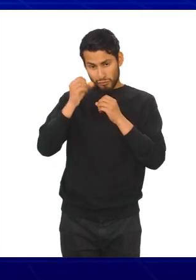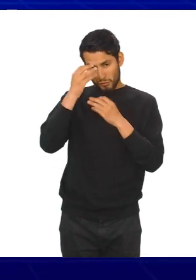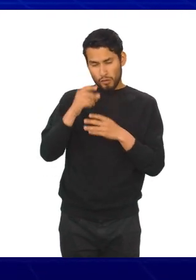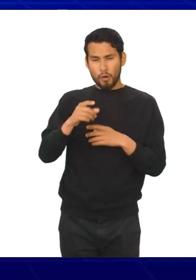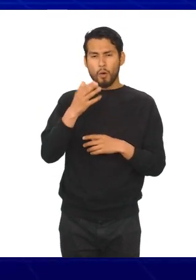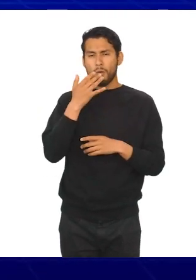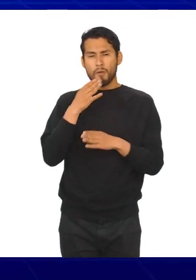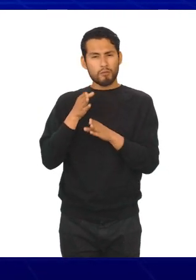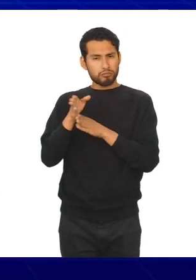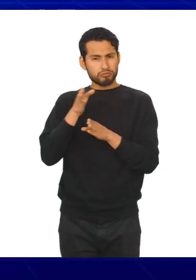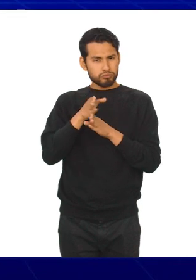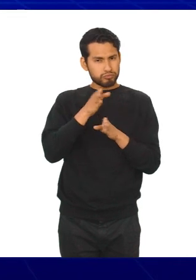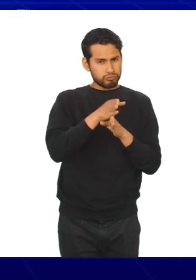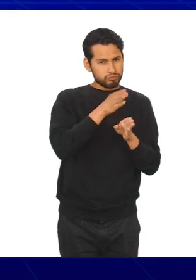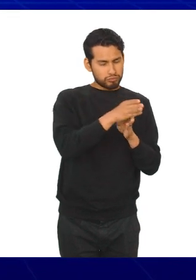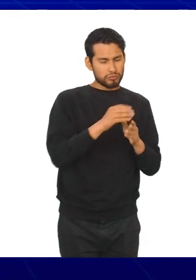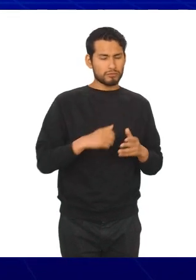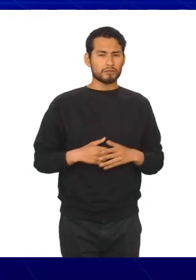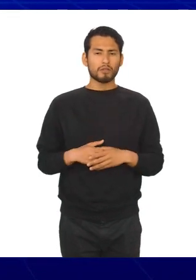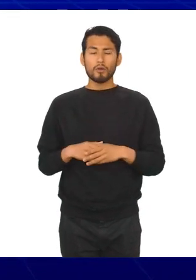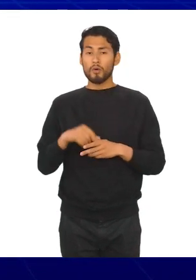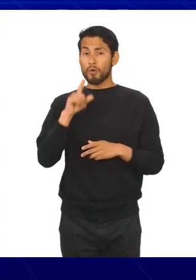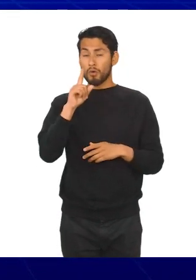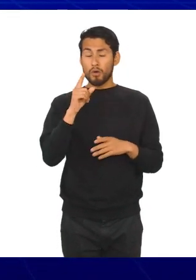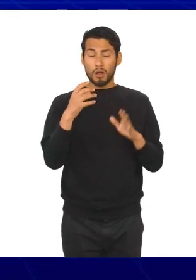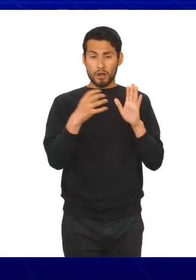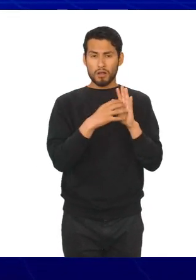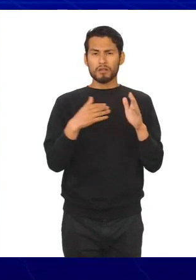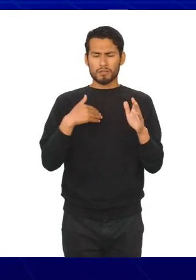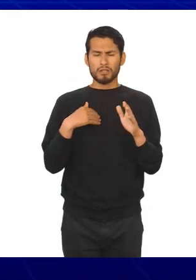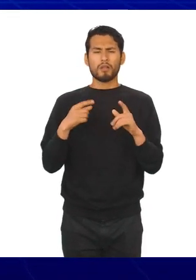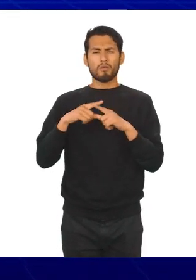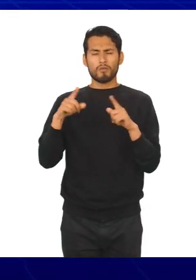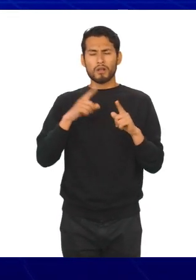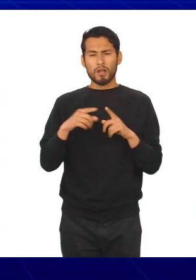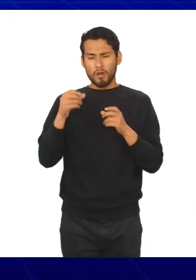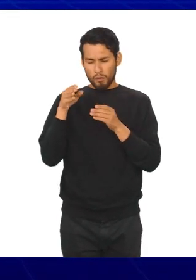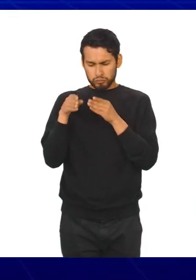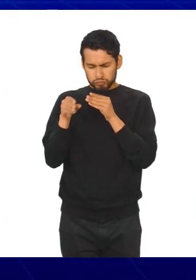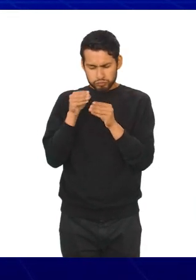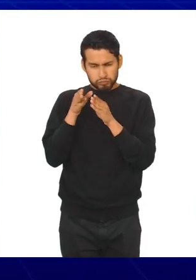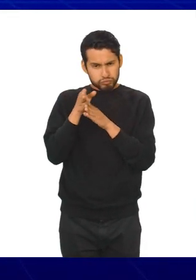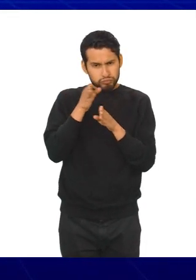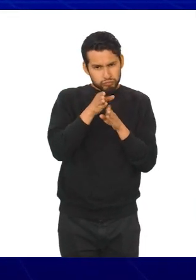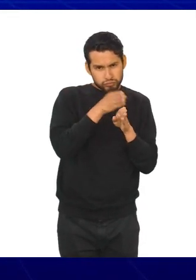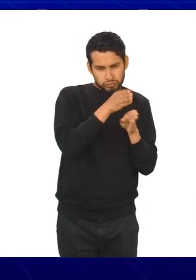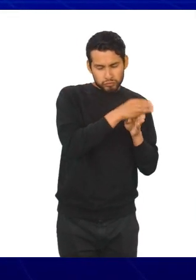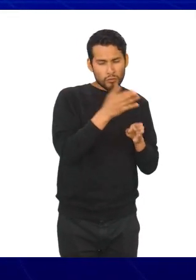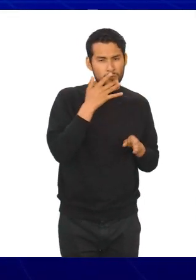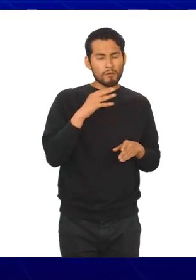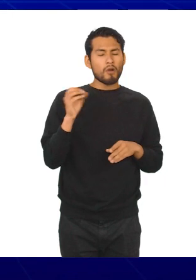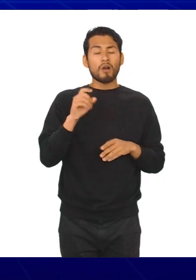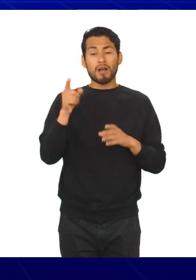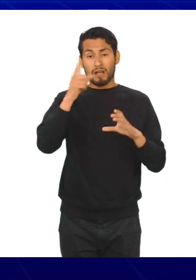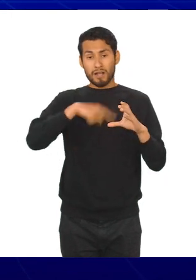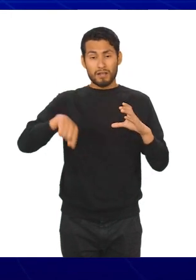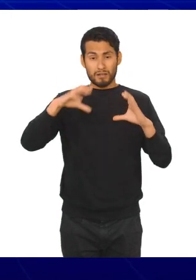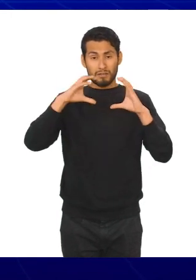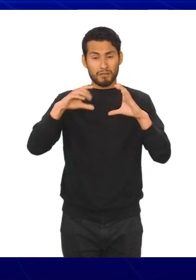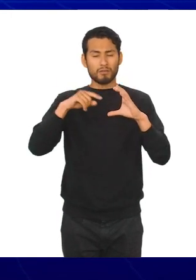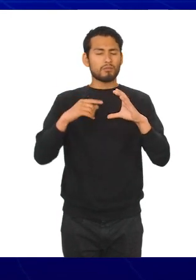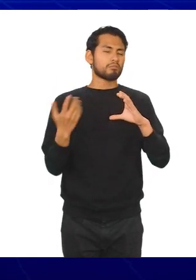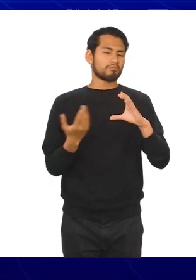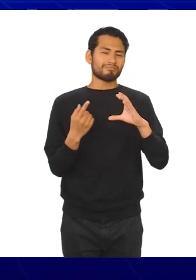exclusivo. Un gráfico puede tener una o más series de datos a excepción de los gráficos circulares, que solamente